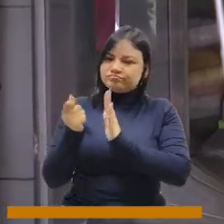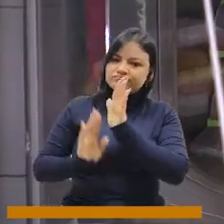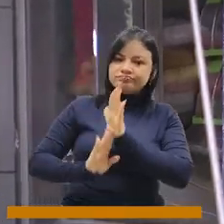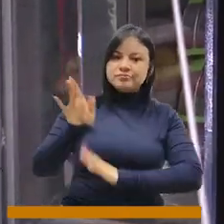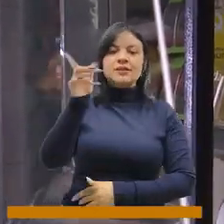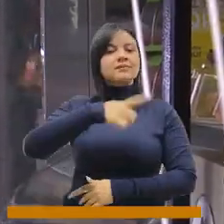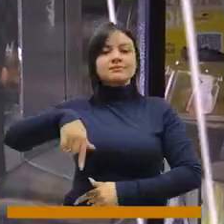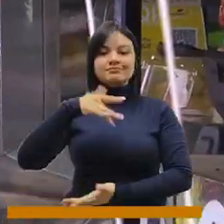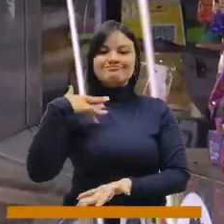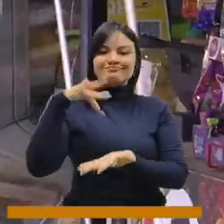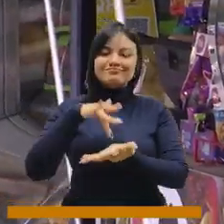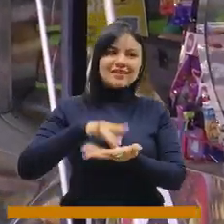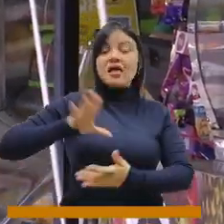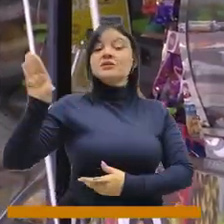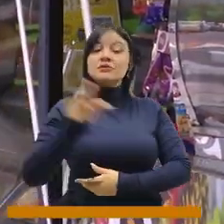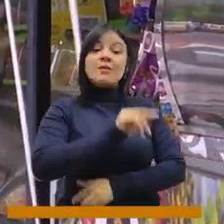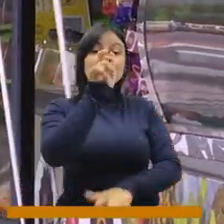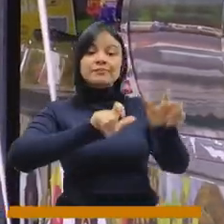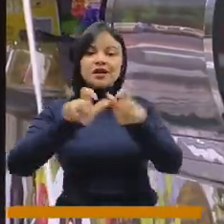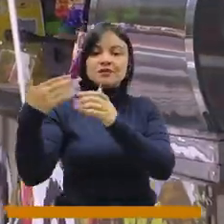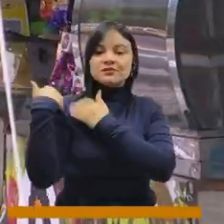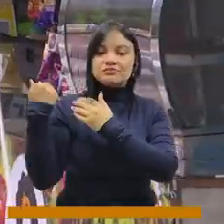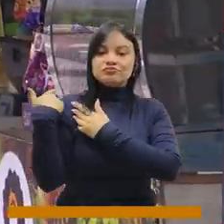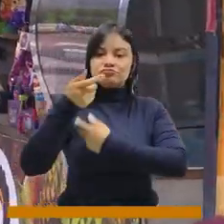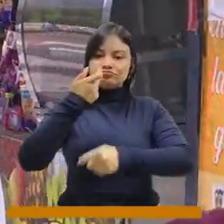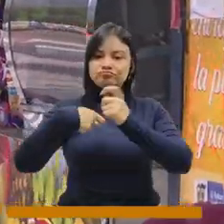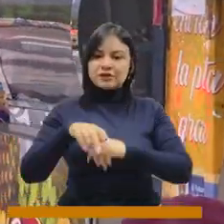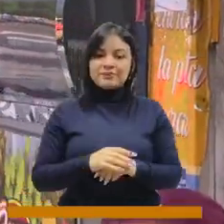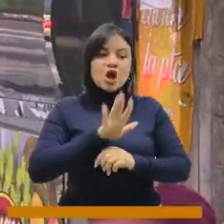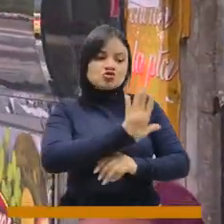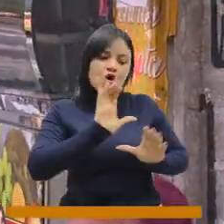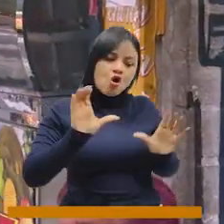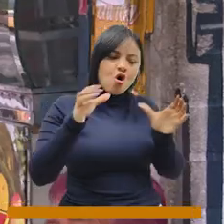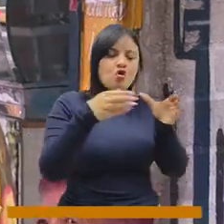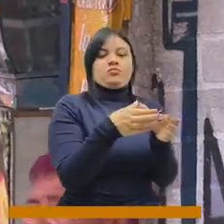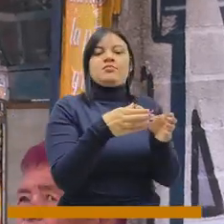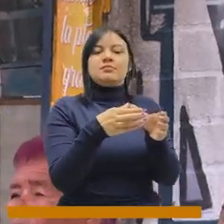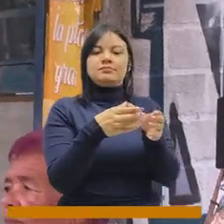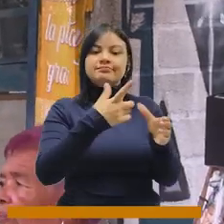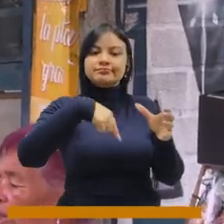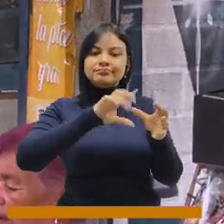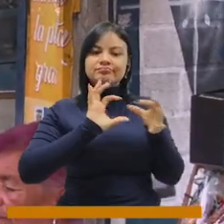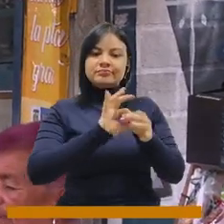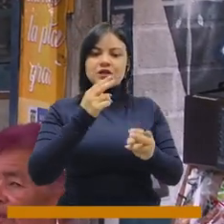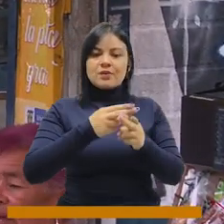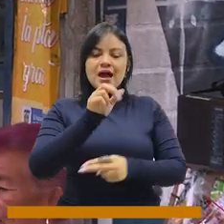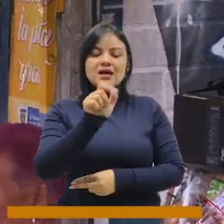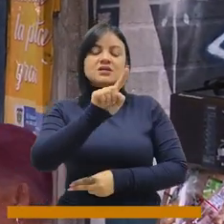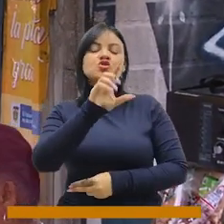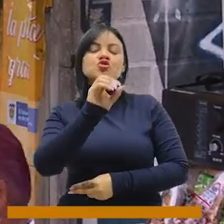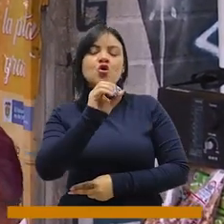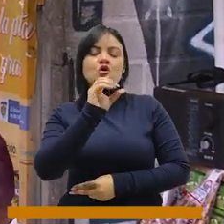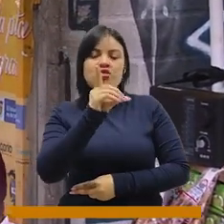participar todos los comerciantes de la zona que están aglomerados en una corporación, en una asociación que